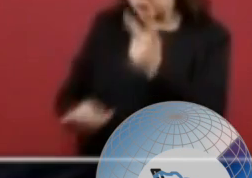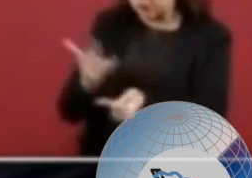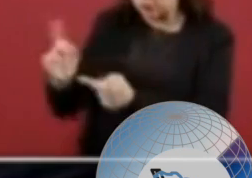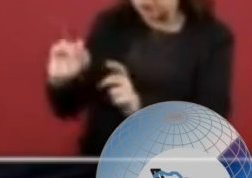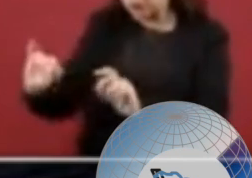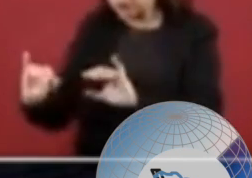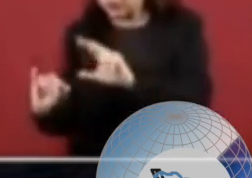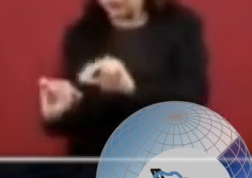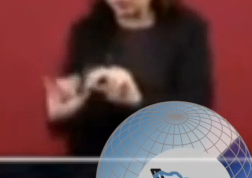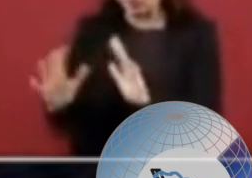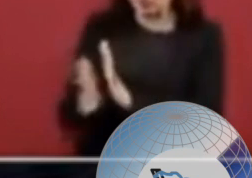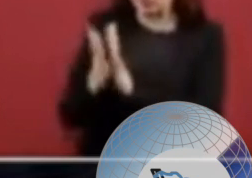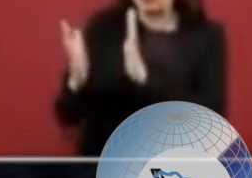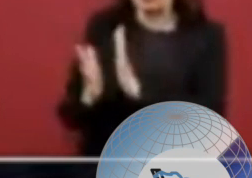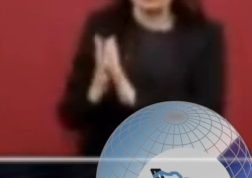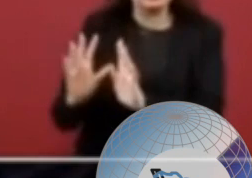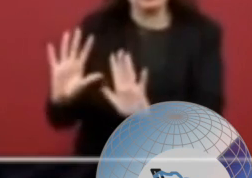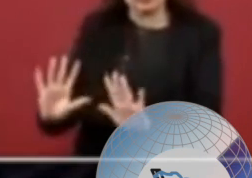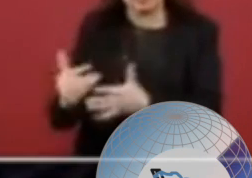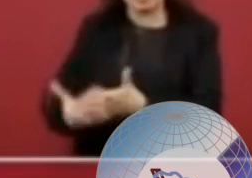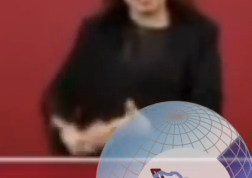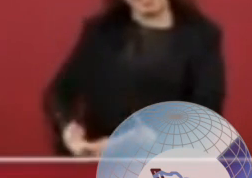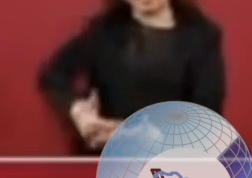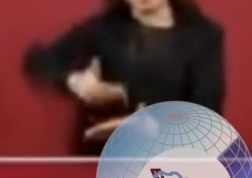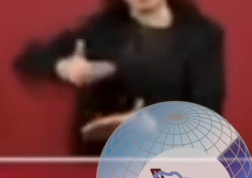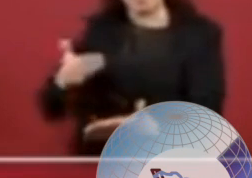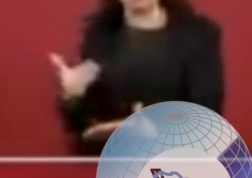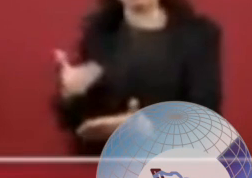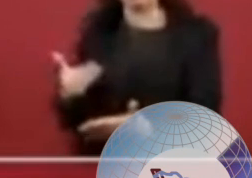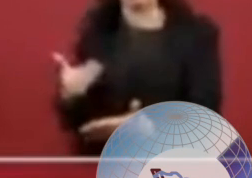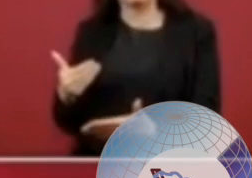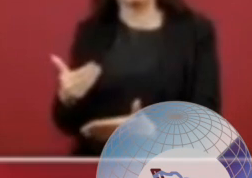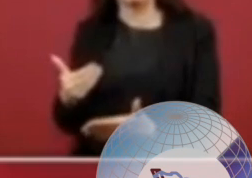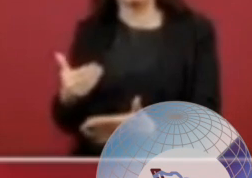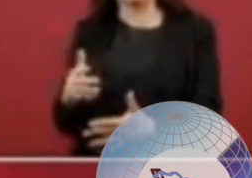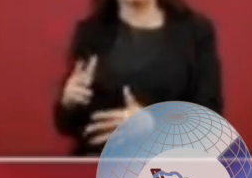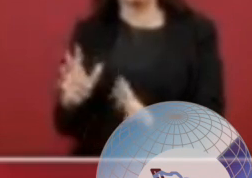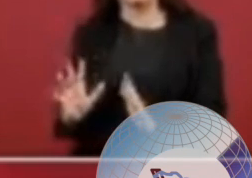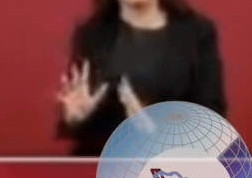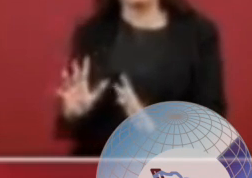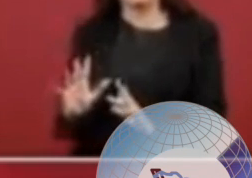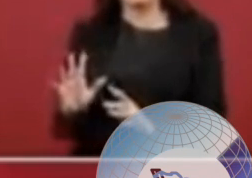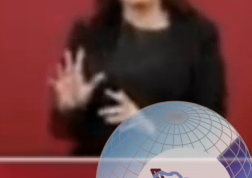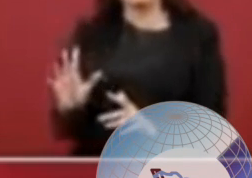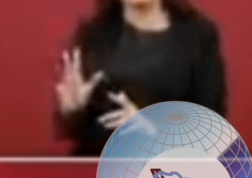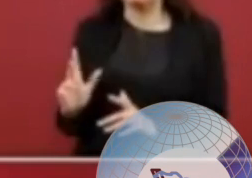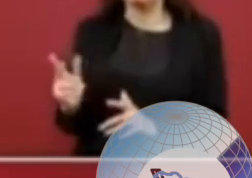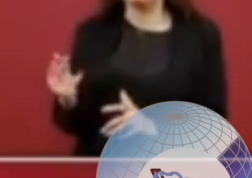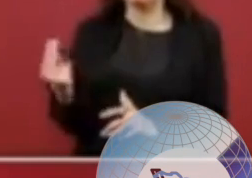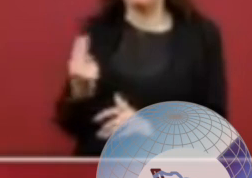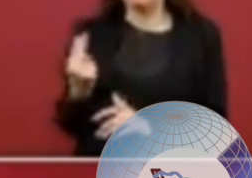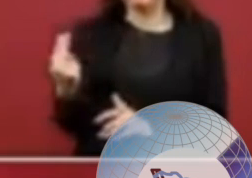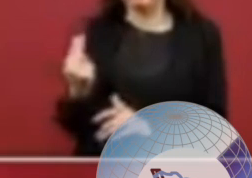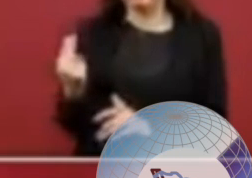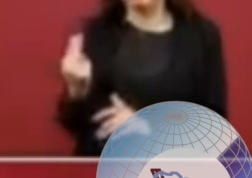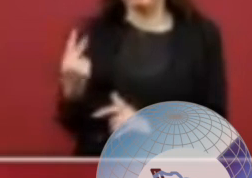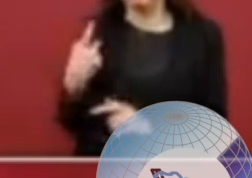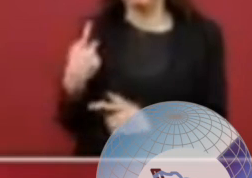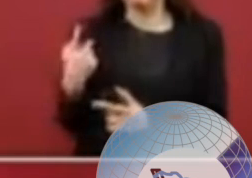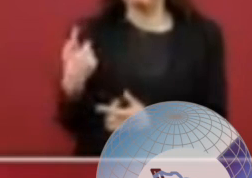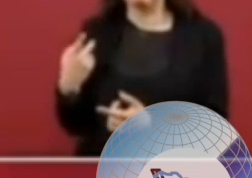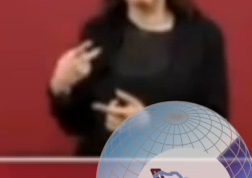ese ejercicio que va a aplicarse en